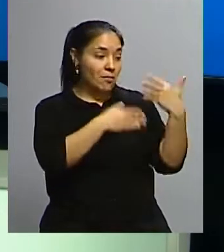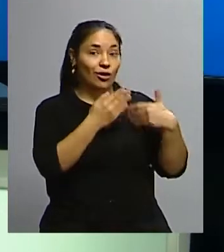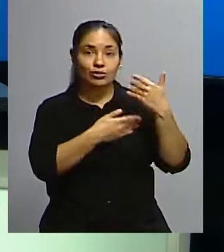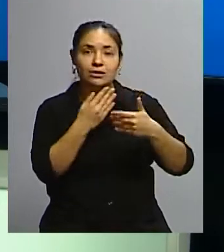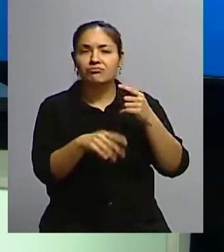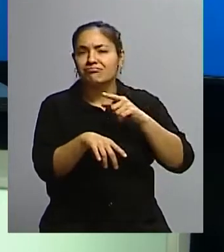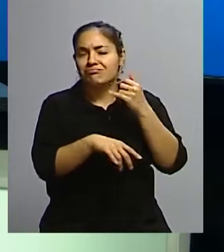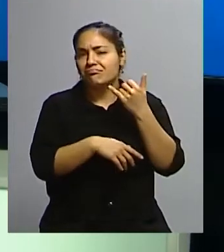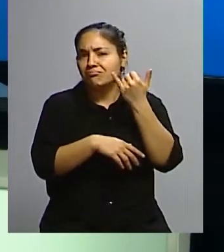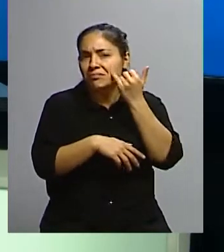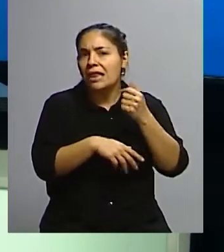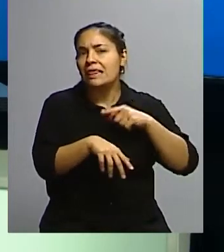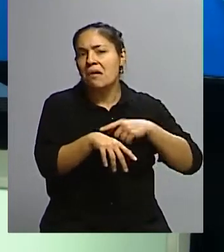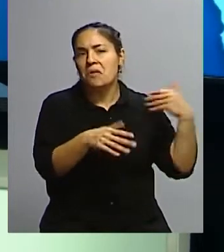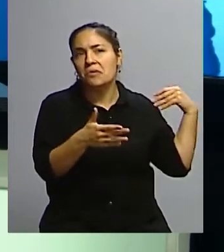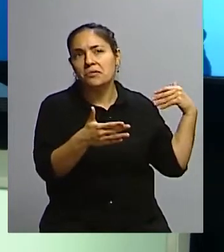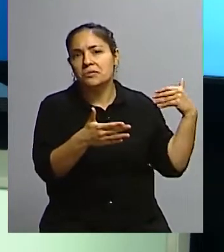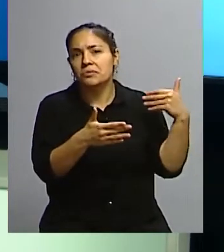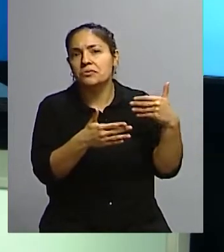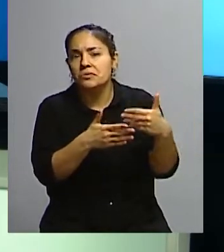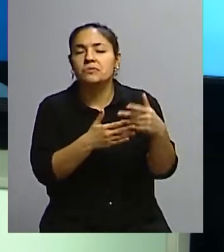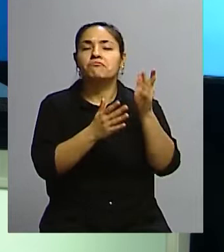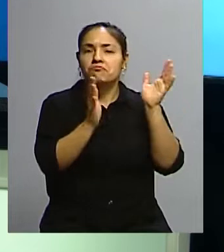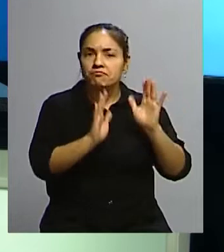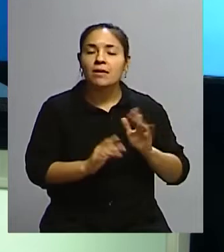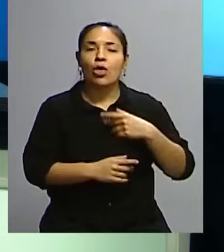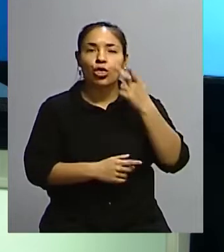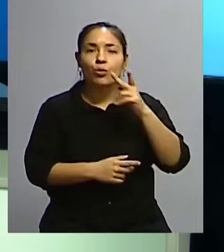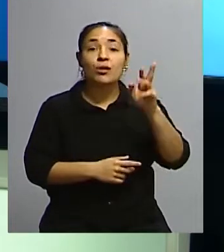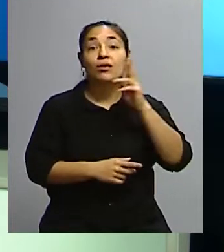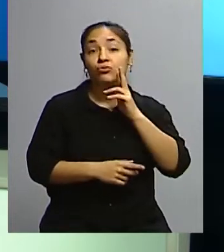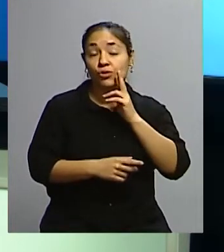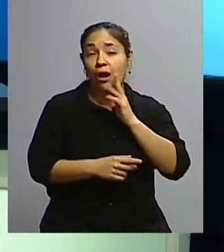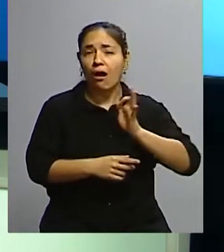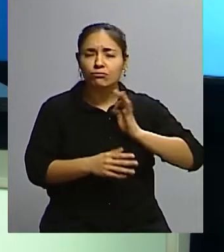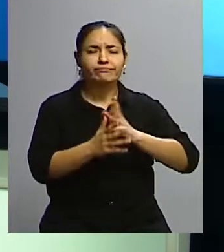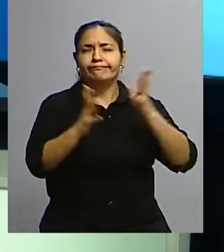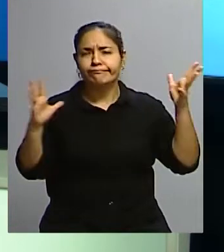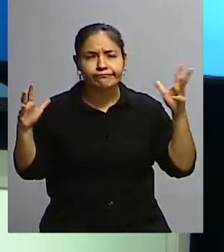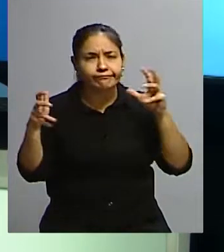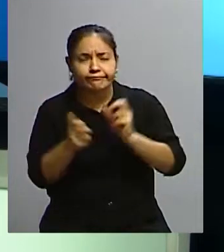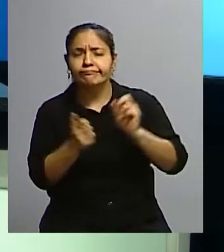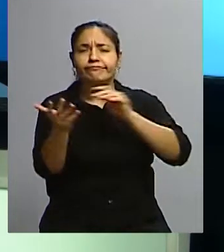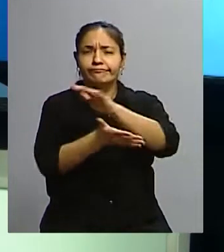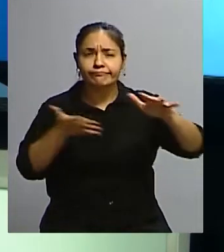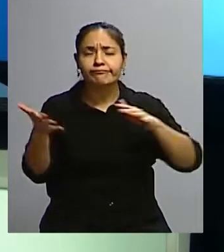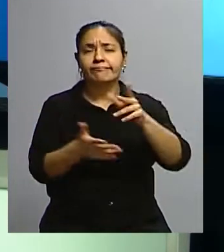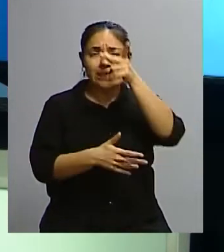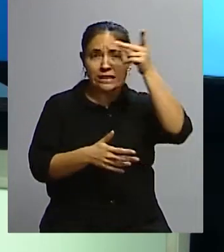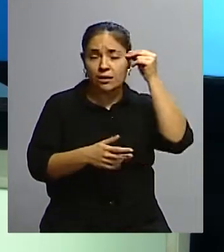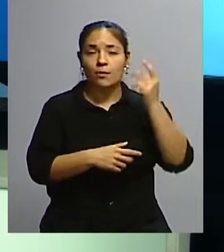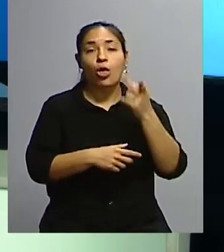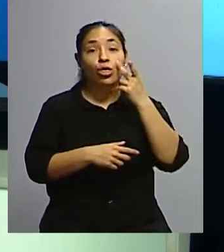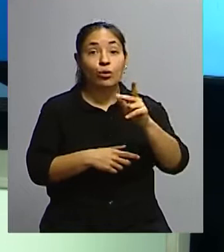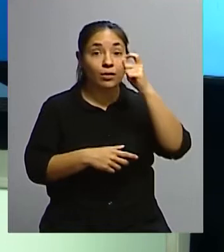un tiempo prudencial en el cual se viene gestando, recordemos el 2019 fue el año del estallido social en Chile, en el 2020 se